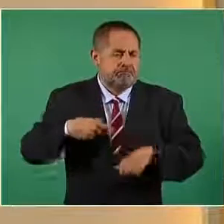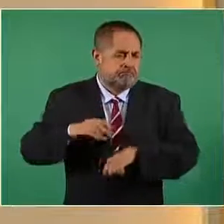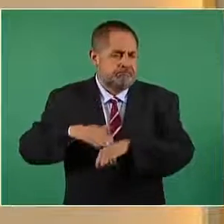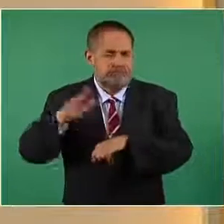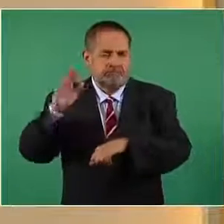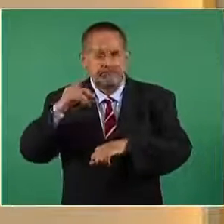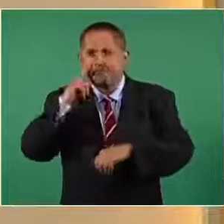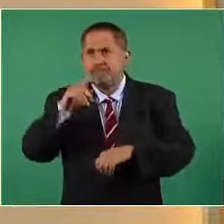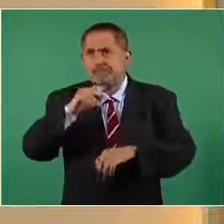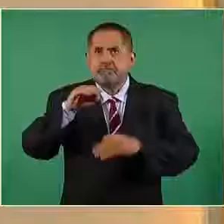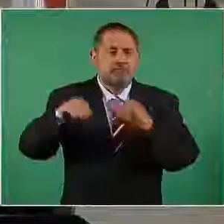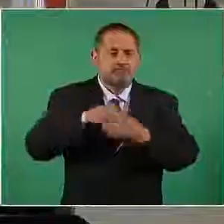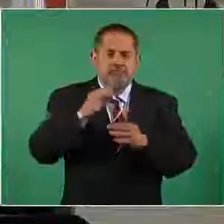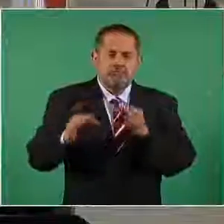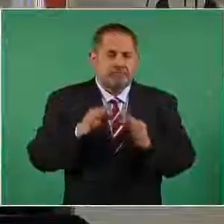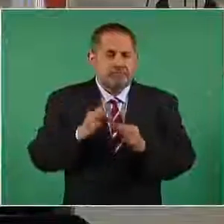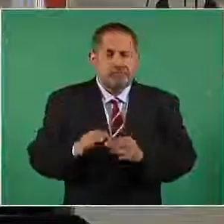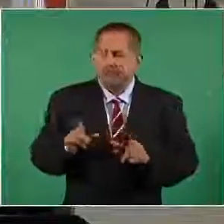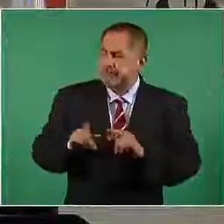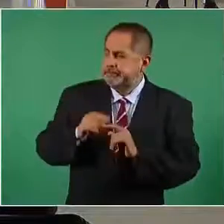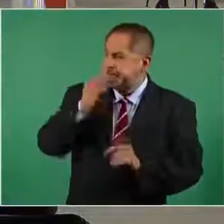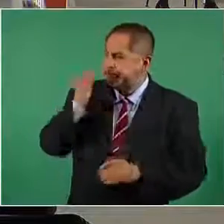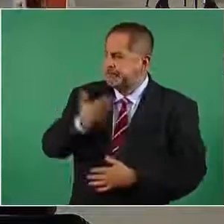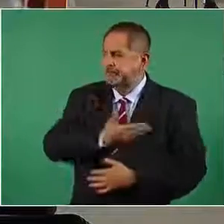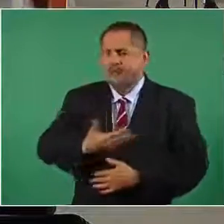a todos los centros. Es todo, señor presidente.